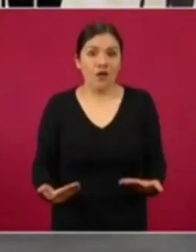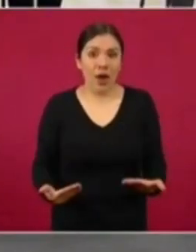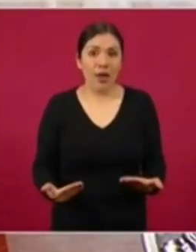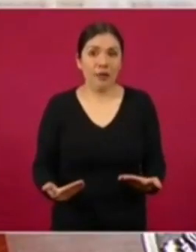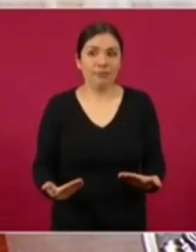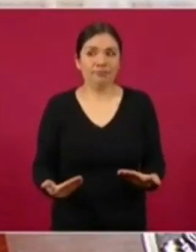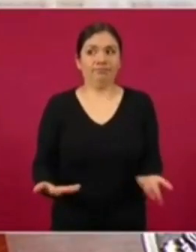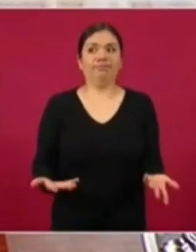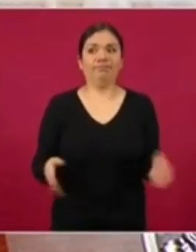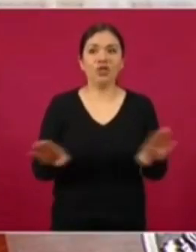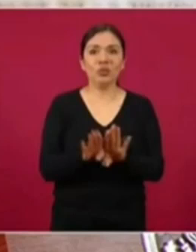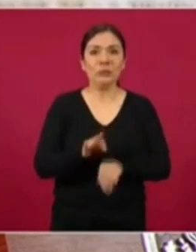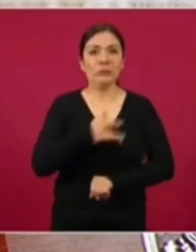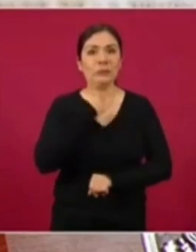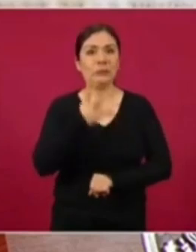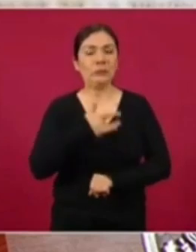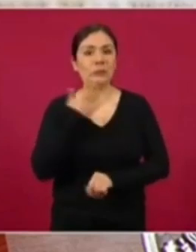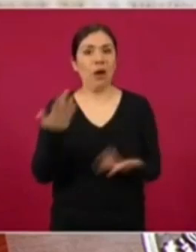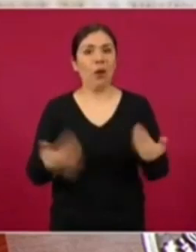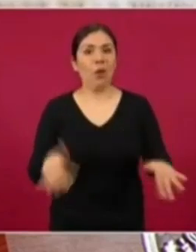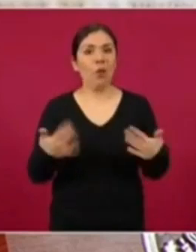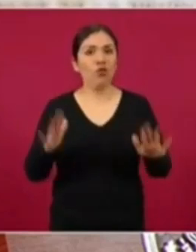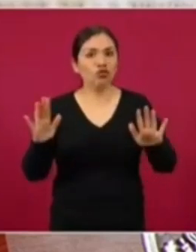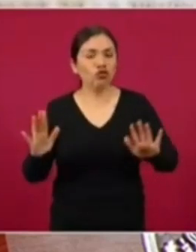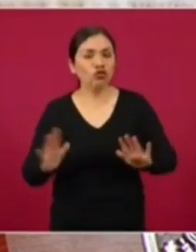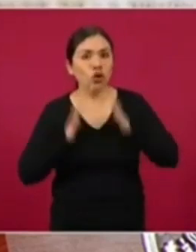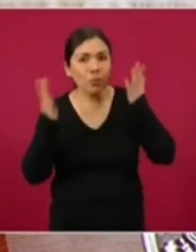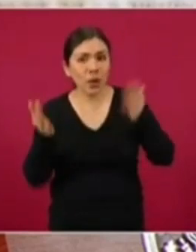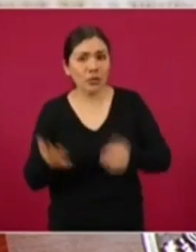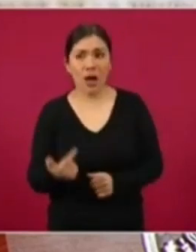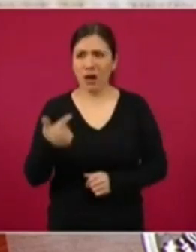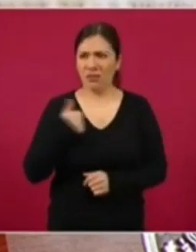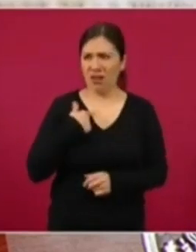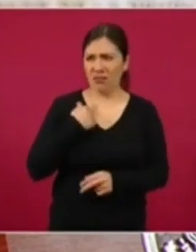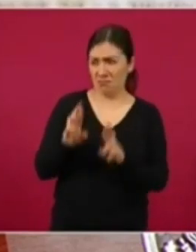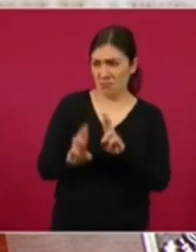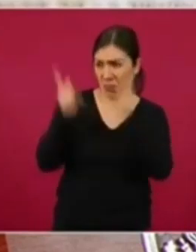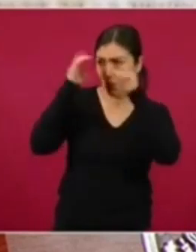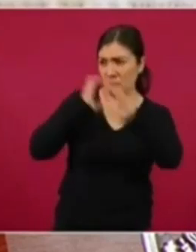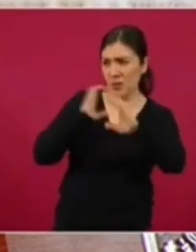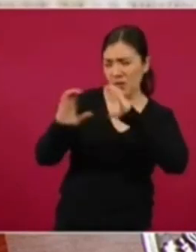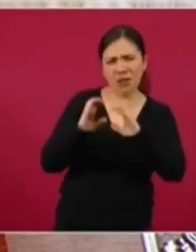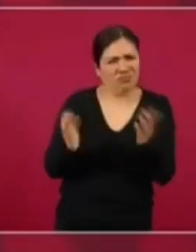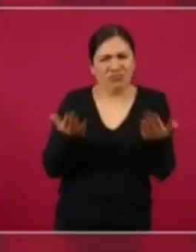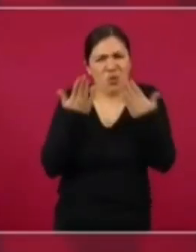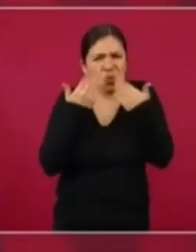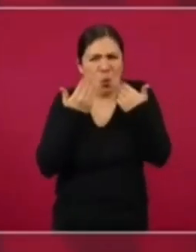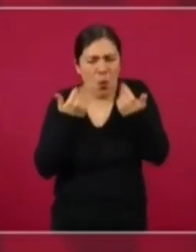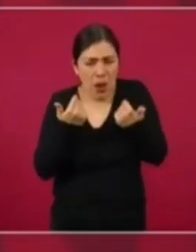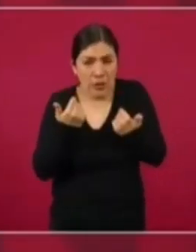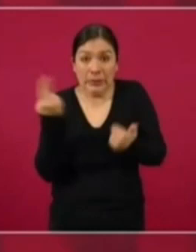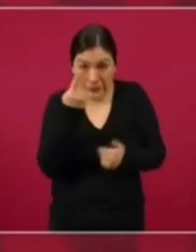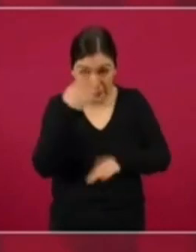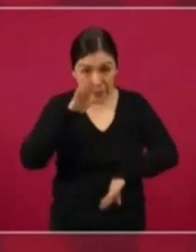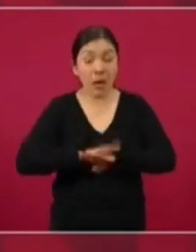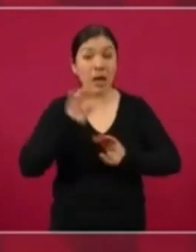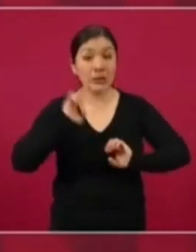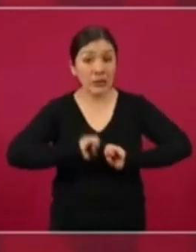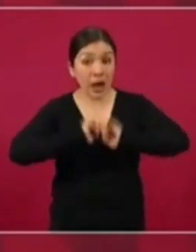pues no hay ninguna ruptura, si hace falta aclararlo.